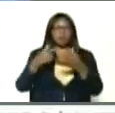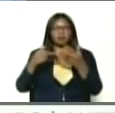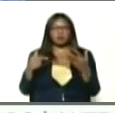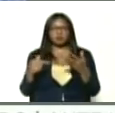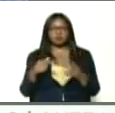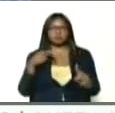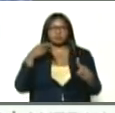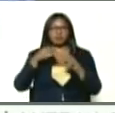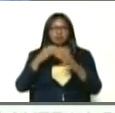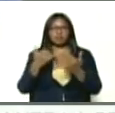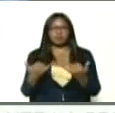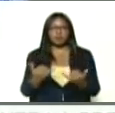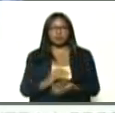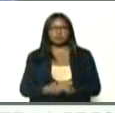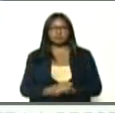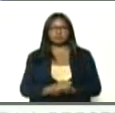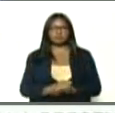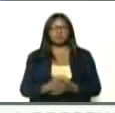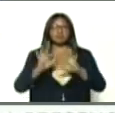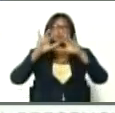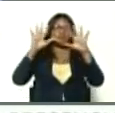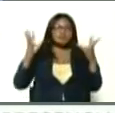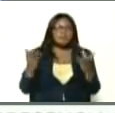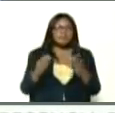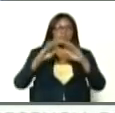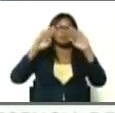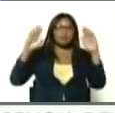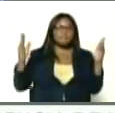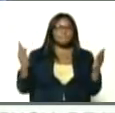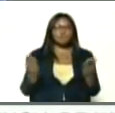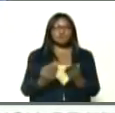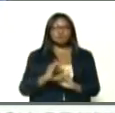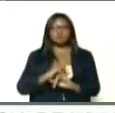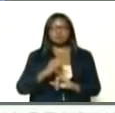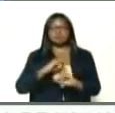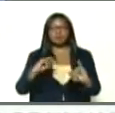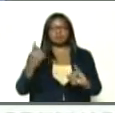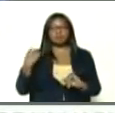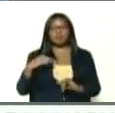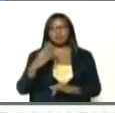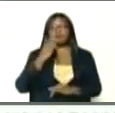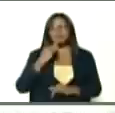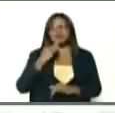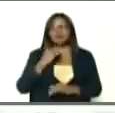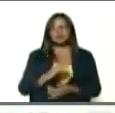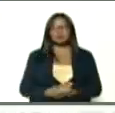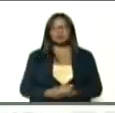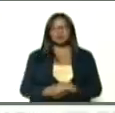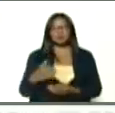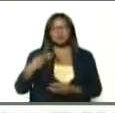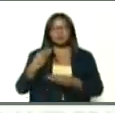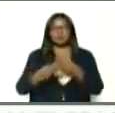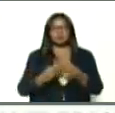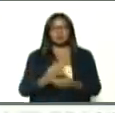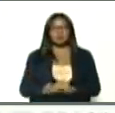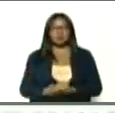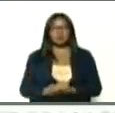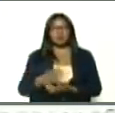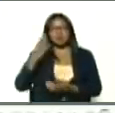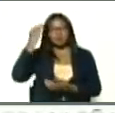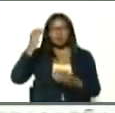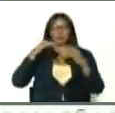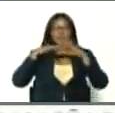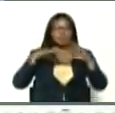reto, y de esta etapa, de esta pandemia mundial, tenemos la experiencia, y sabemos hacerlo, que Dios bendiga,